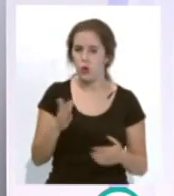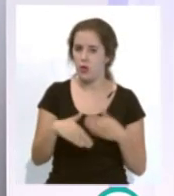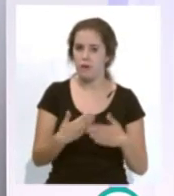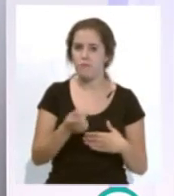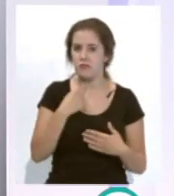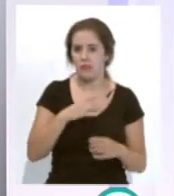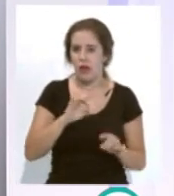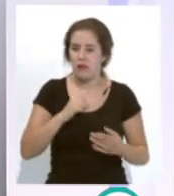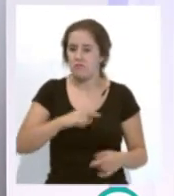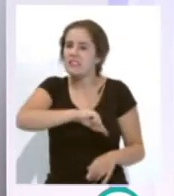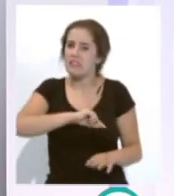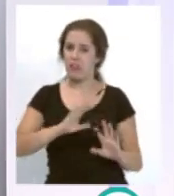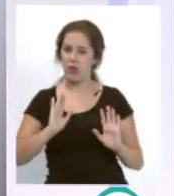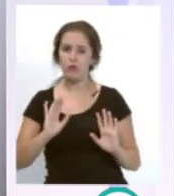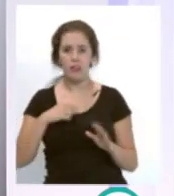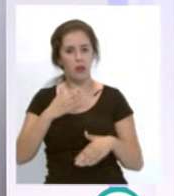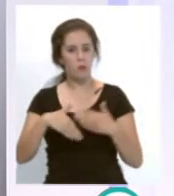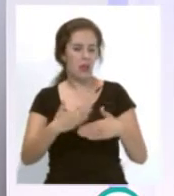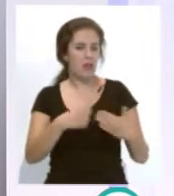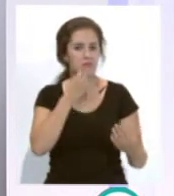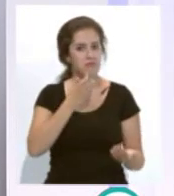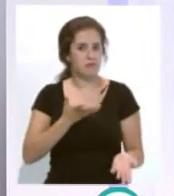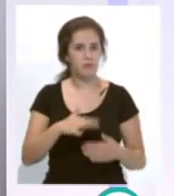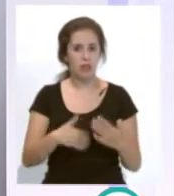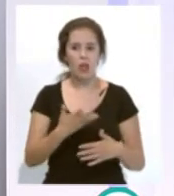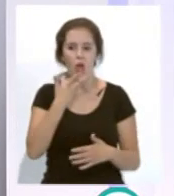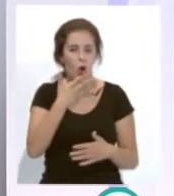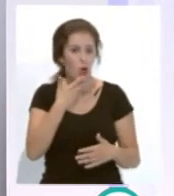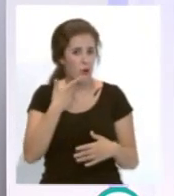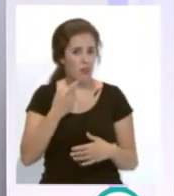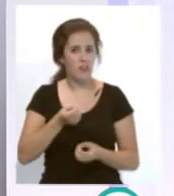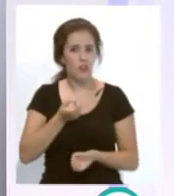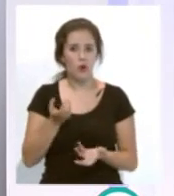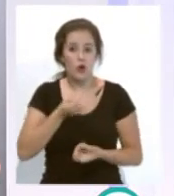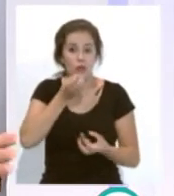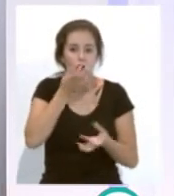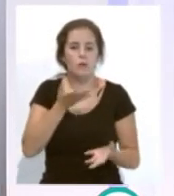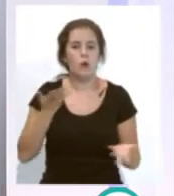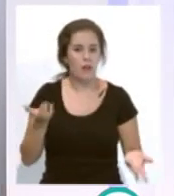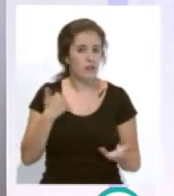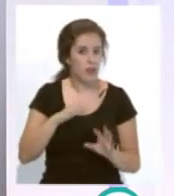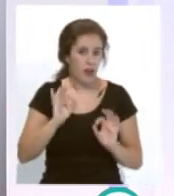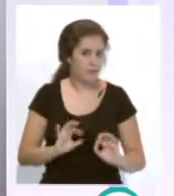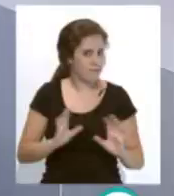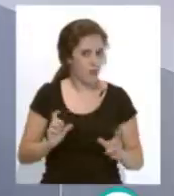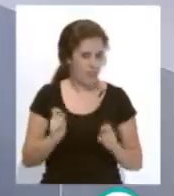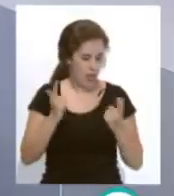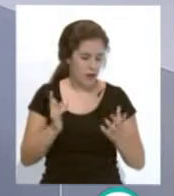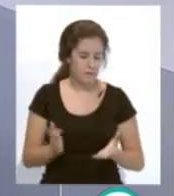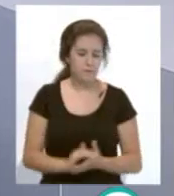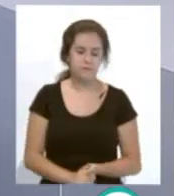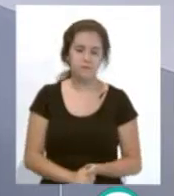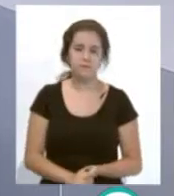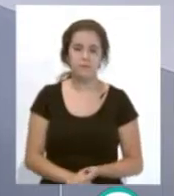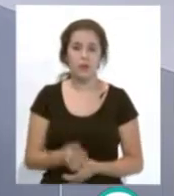da la impresión de que ha sido muy muy rodada y que se conoció, lo contábamos, cuando ya era un hecho. Era un hecho. Un